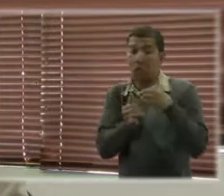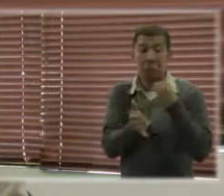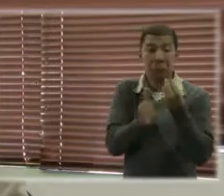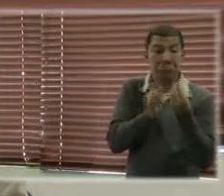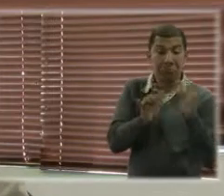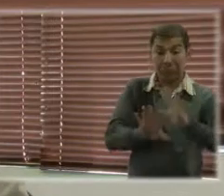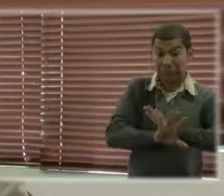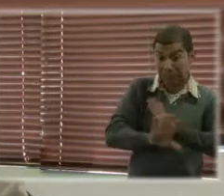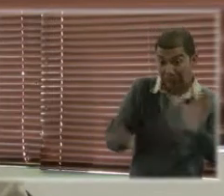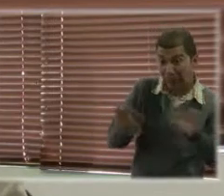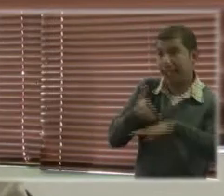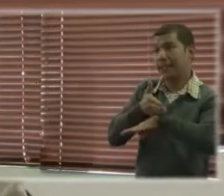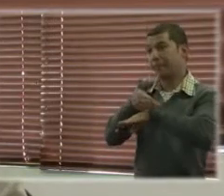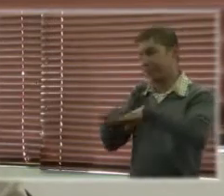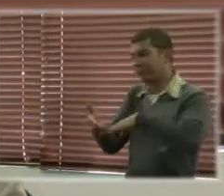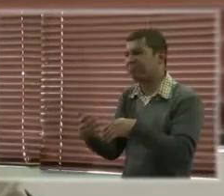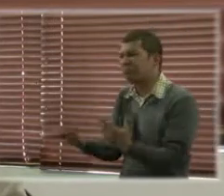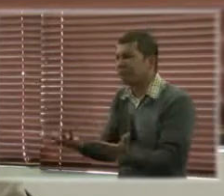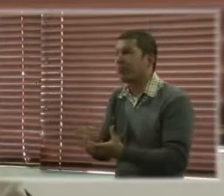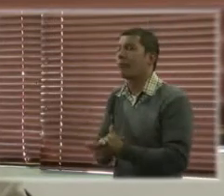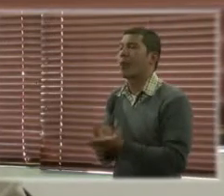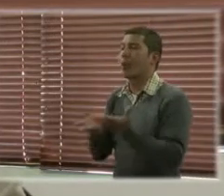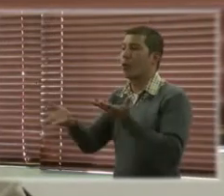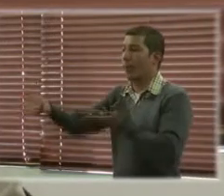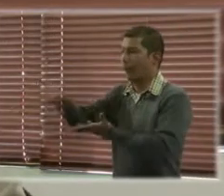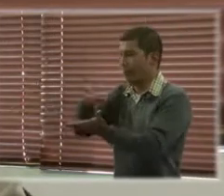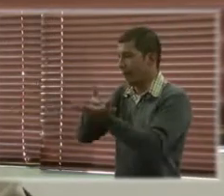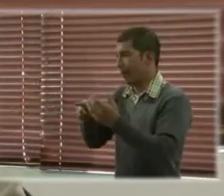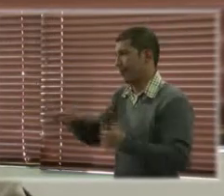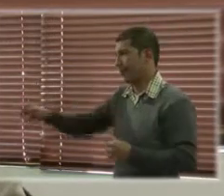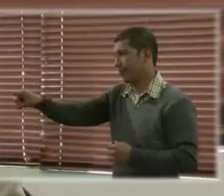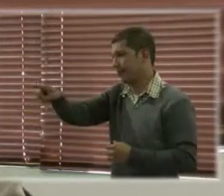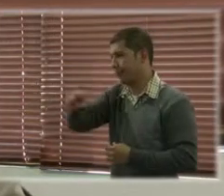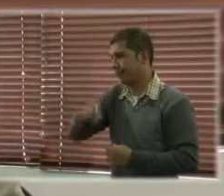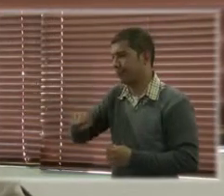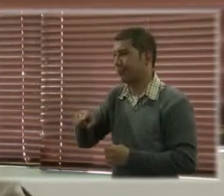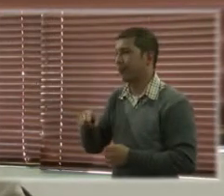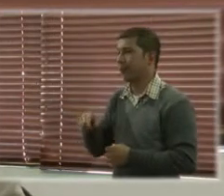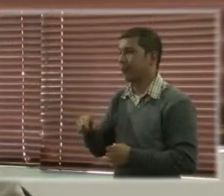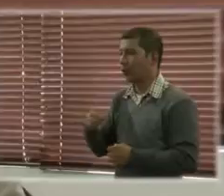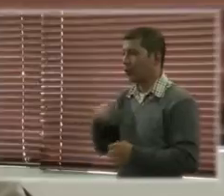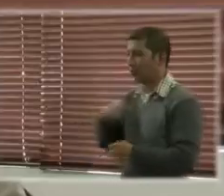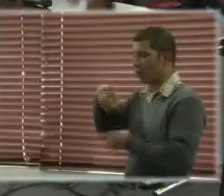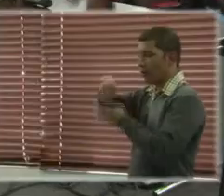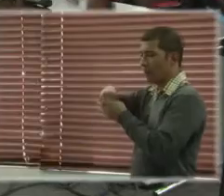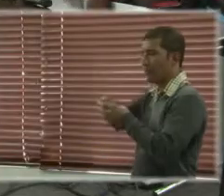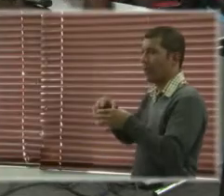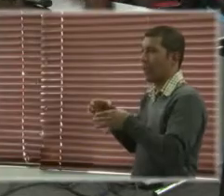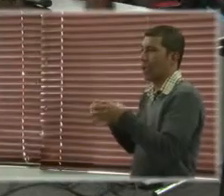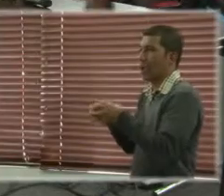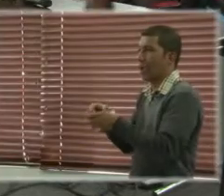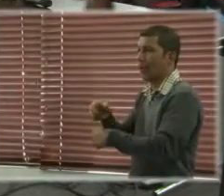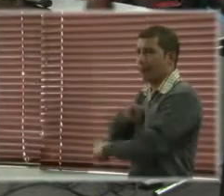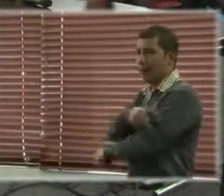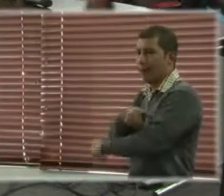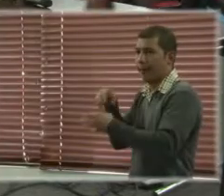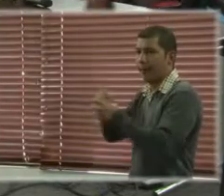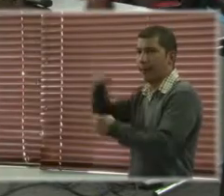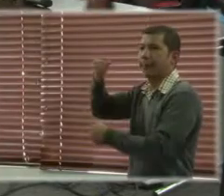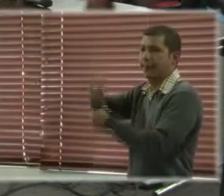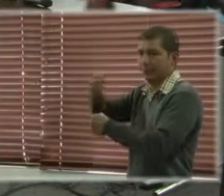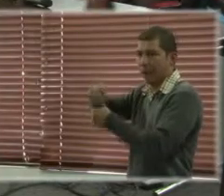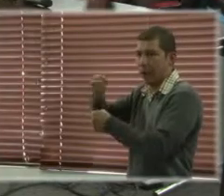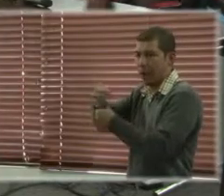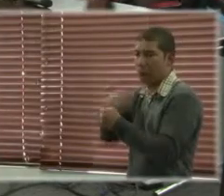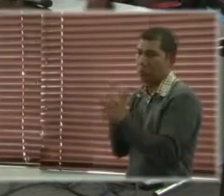esta hora, vamos a poder también compartir con ustedes un poco del trabajo que llevo en el comité, pues estoy a las órdenes entonces